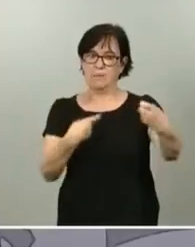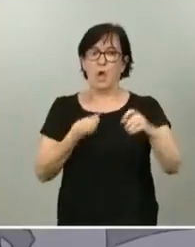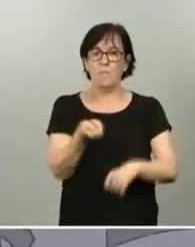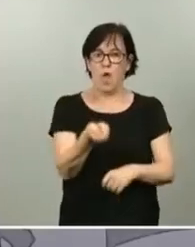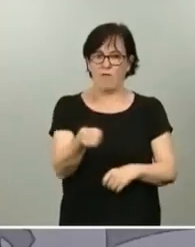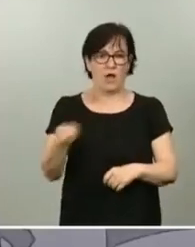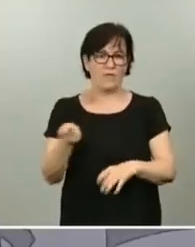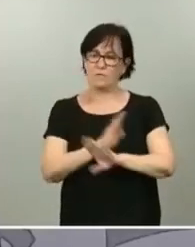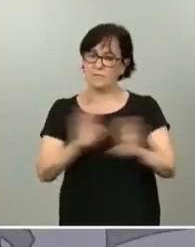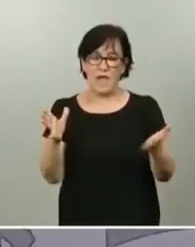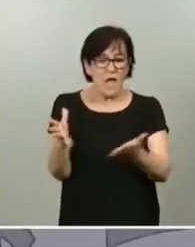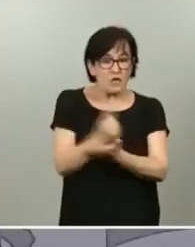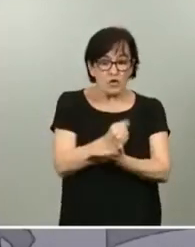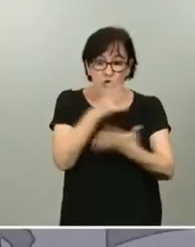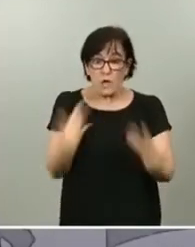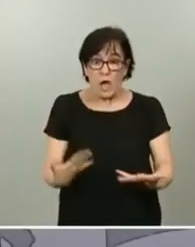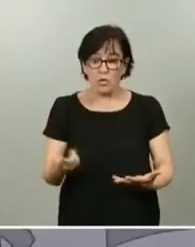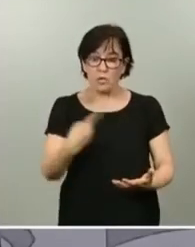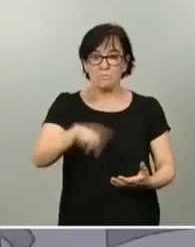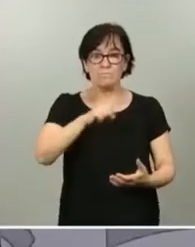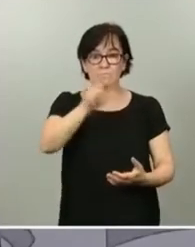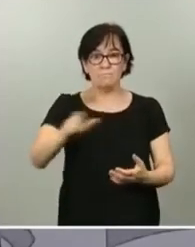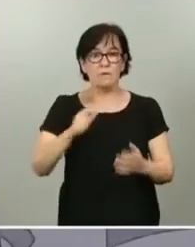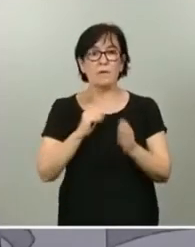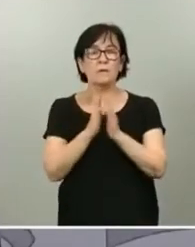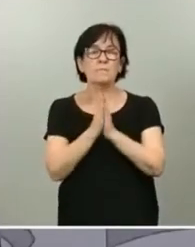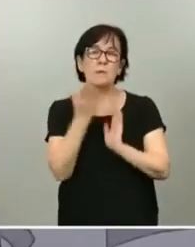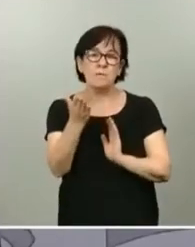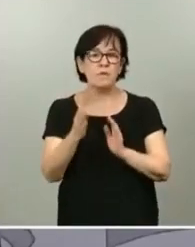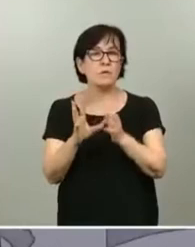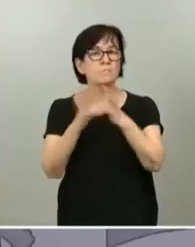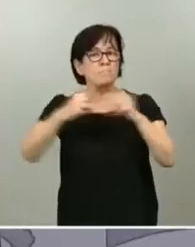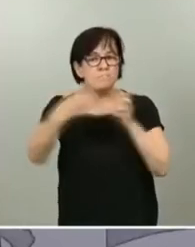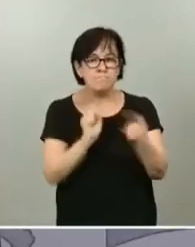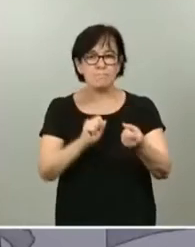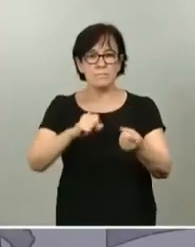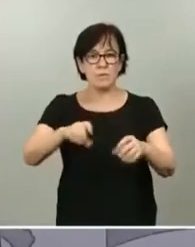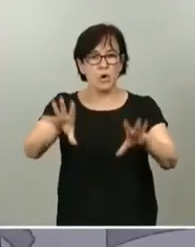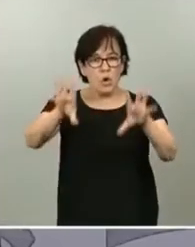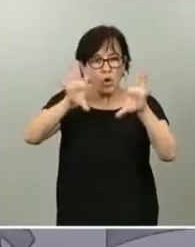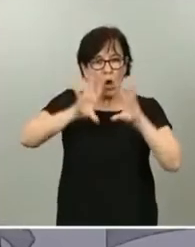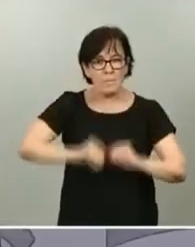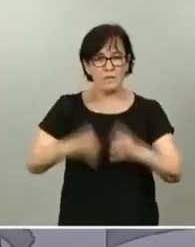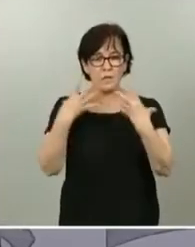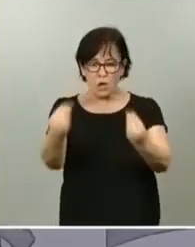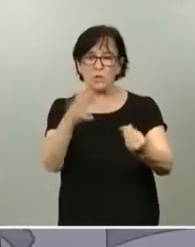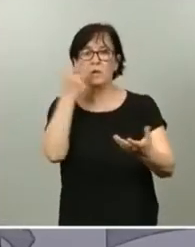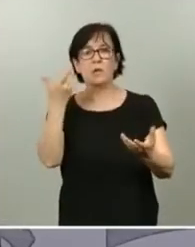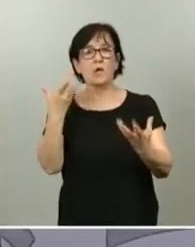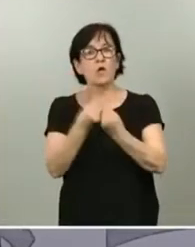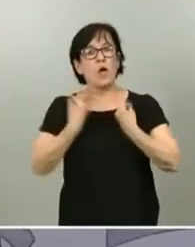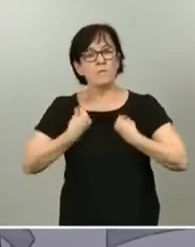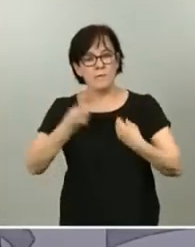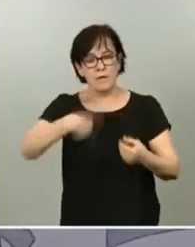A todos ahora les pido eso, concordia, comprensión, convivencia. A todos les pido